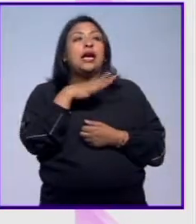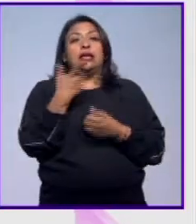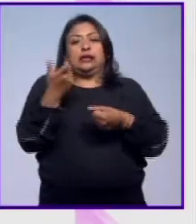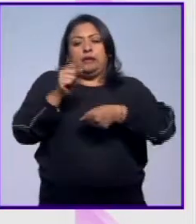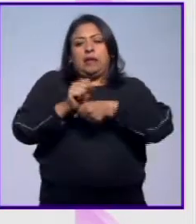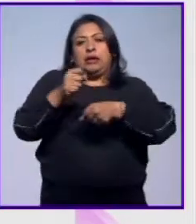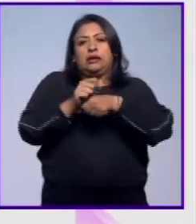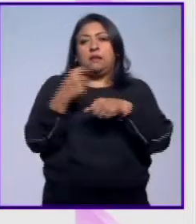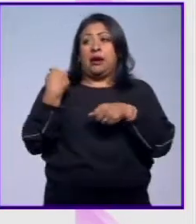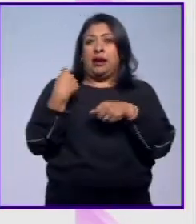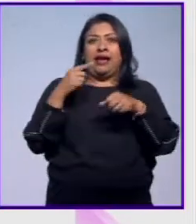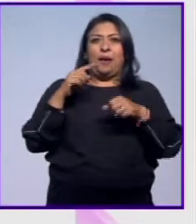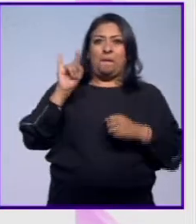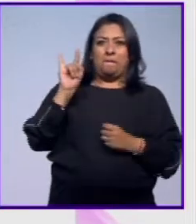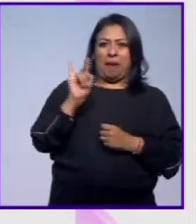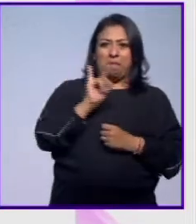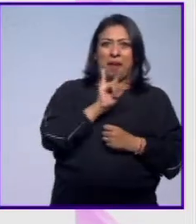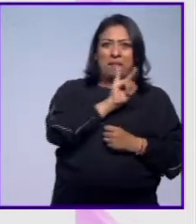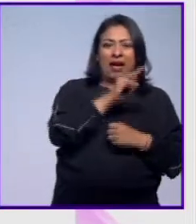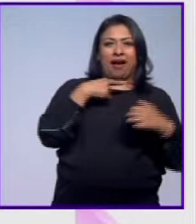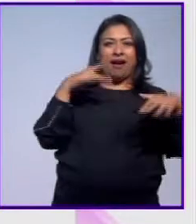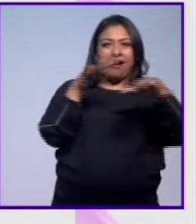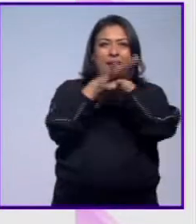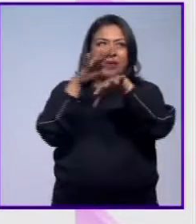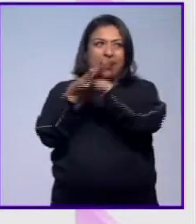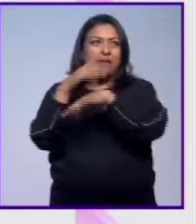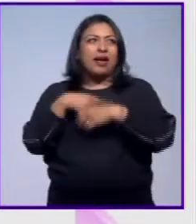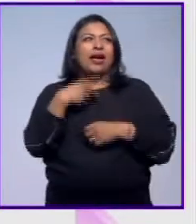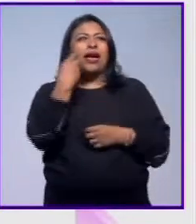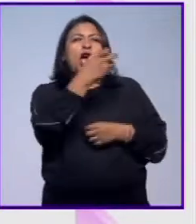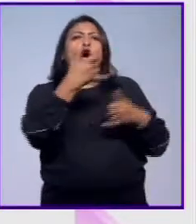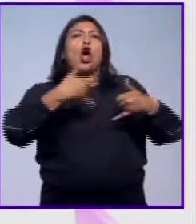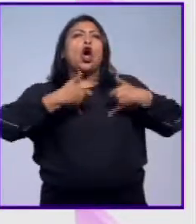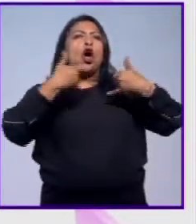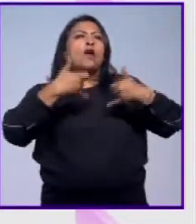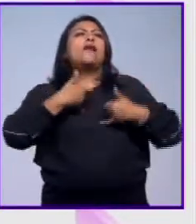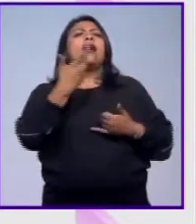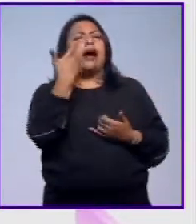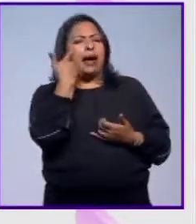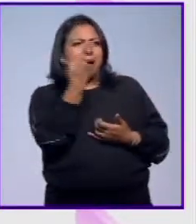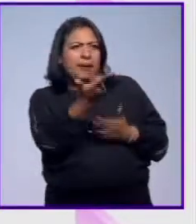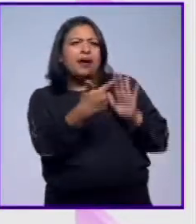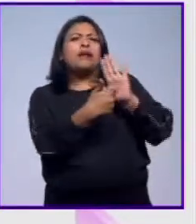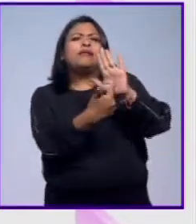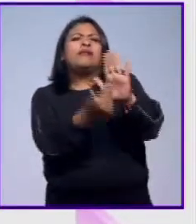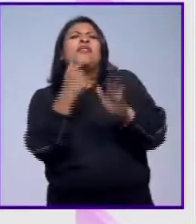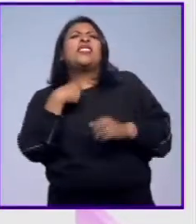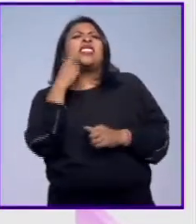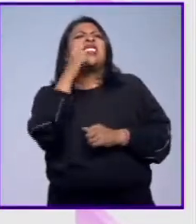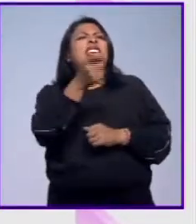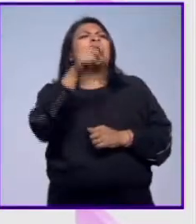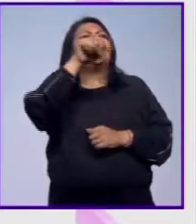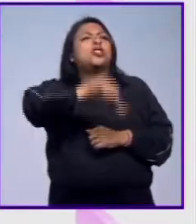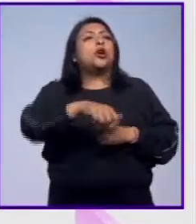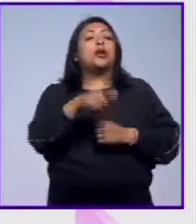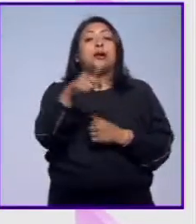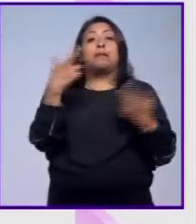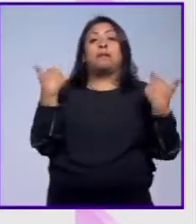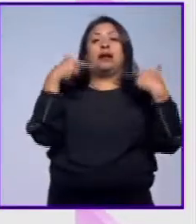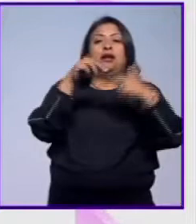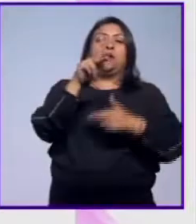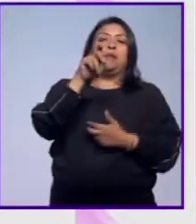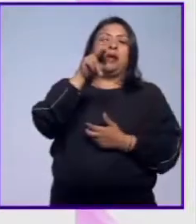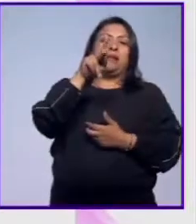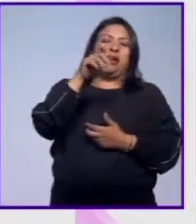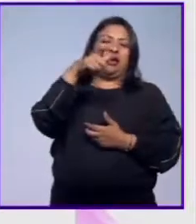semana, vamos a estar cambiando nuestra galería. Y este es un fotógrafo un poco más joven. ¿Por qué no nos muestras? ¿Qué tenemos el día de hoy? El maestro Pepe